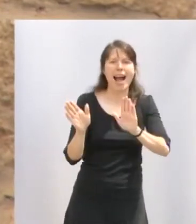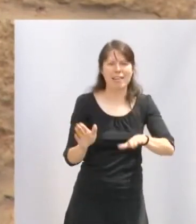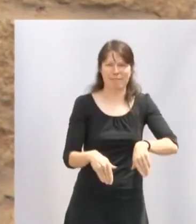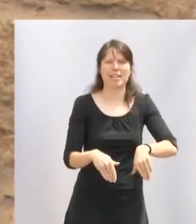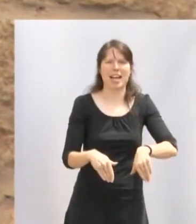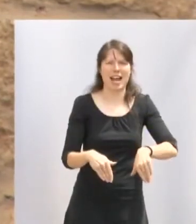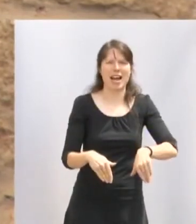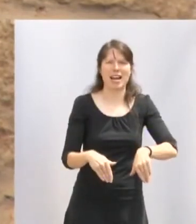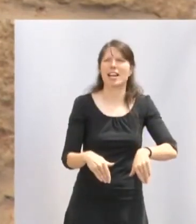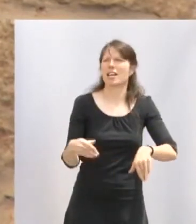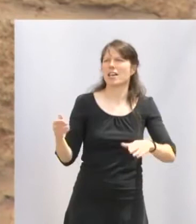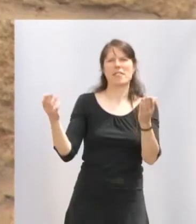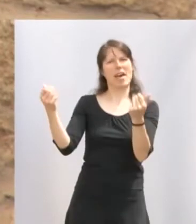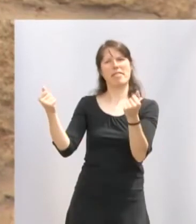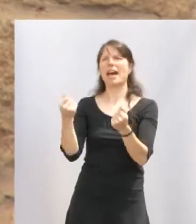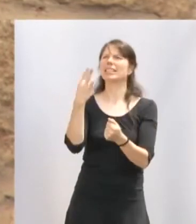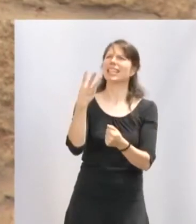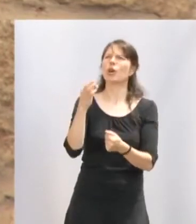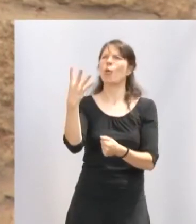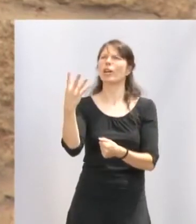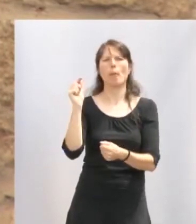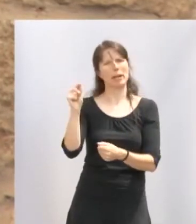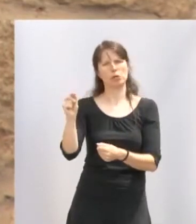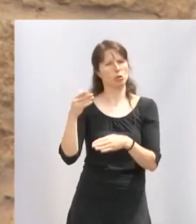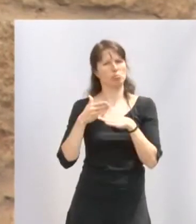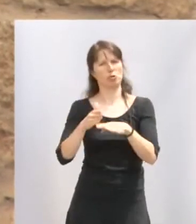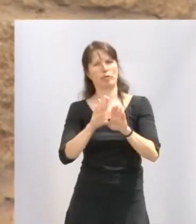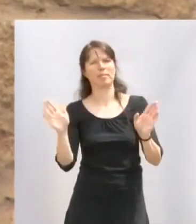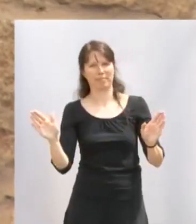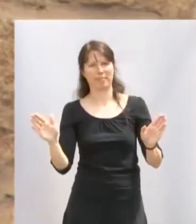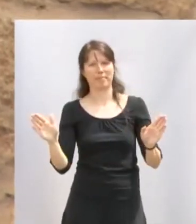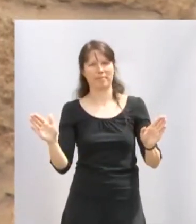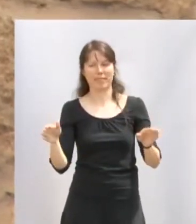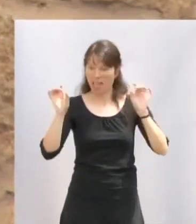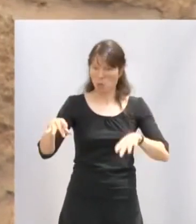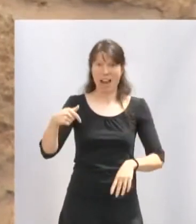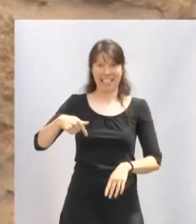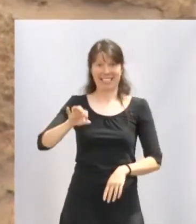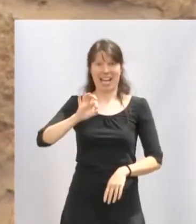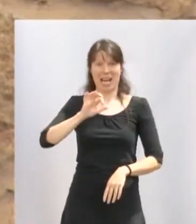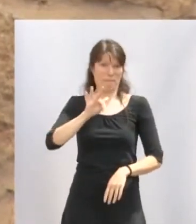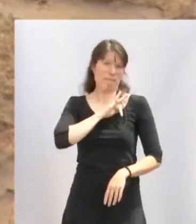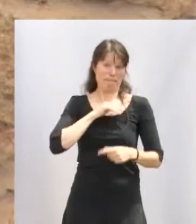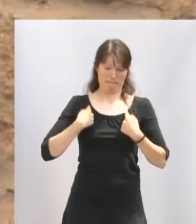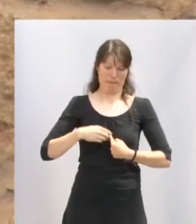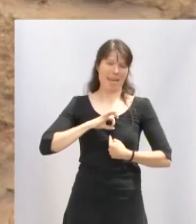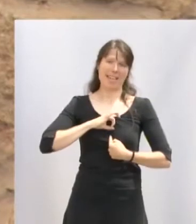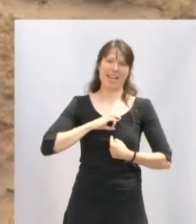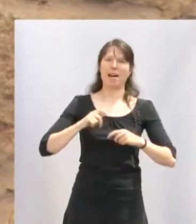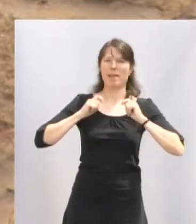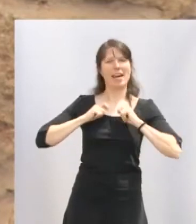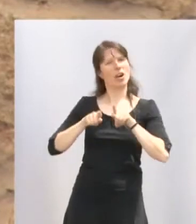que dura una de nuestras danzas. De igual modo, esta medalla que hoy recibimos con humildad es un